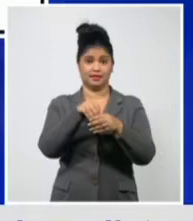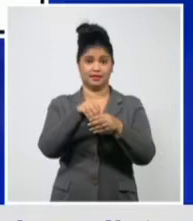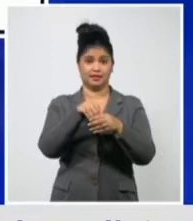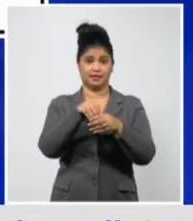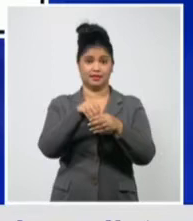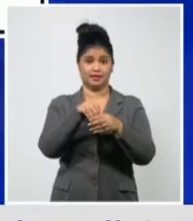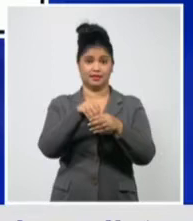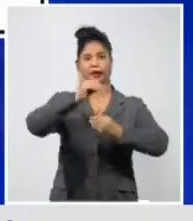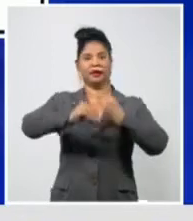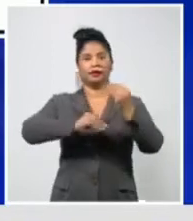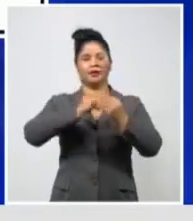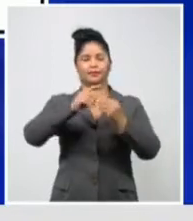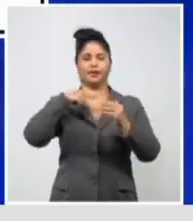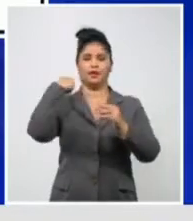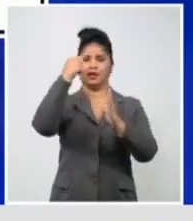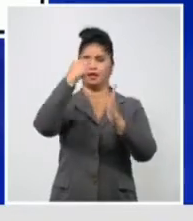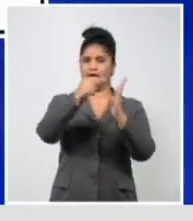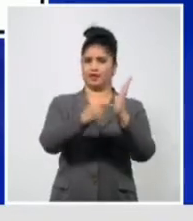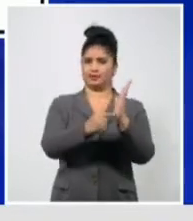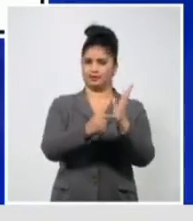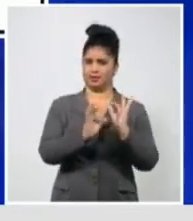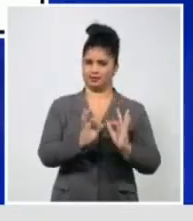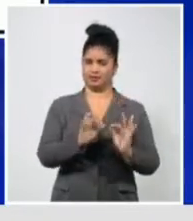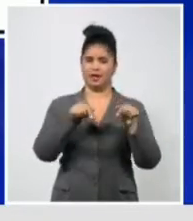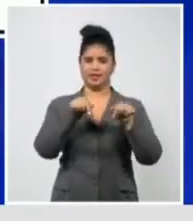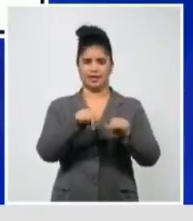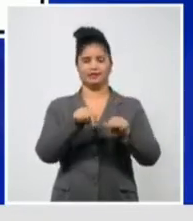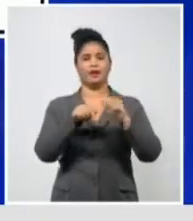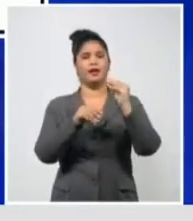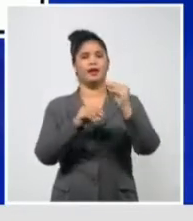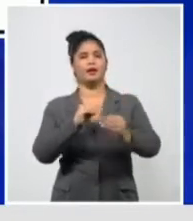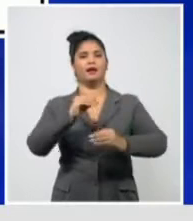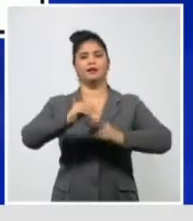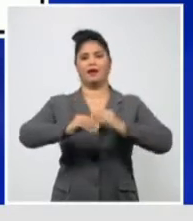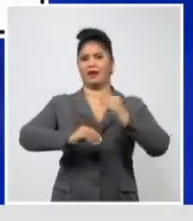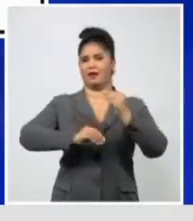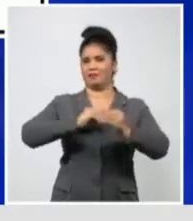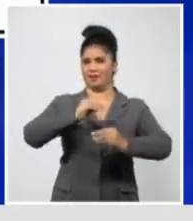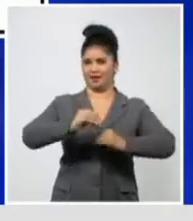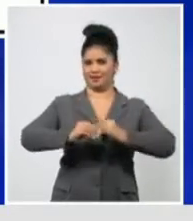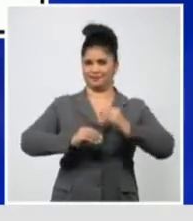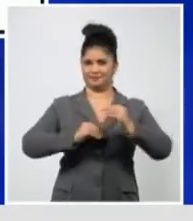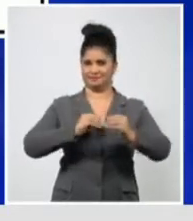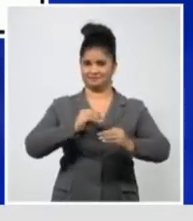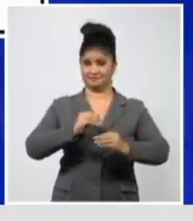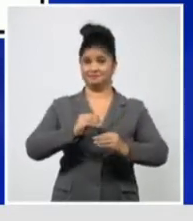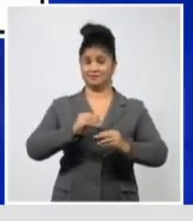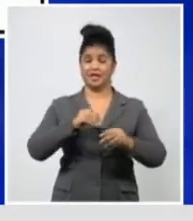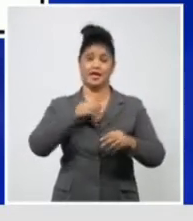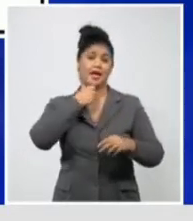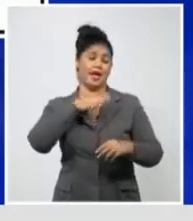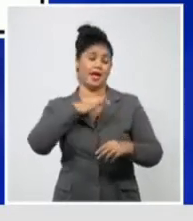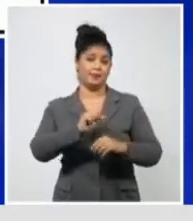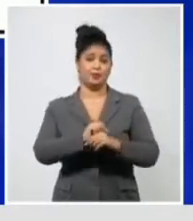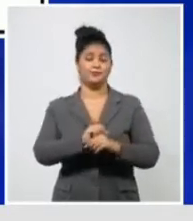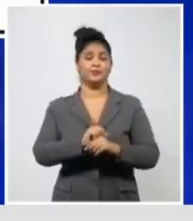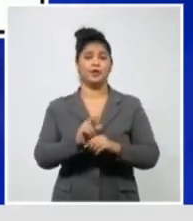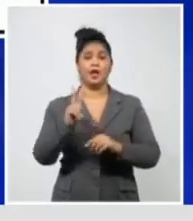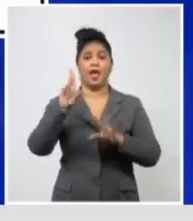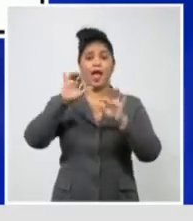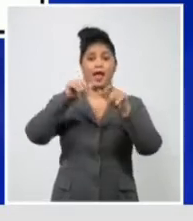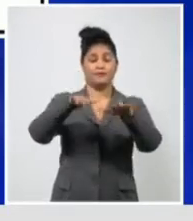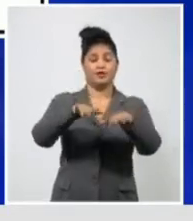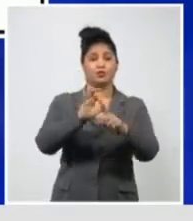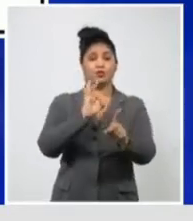y estas se van diseminando. Estas variantes genéticas, algunas persisten en el